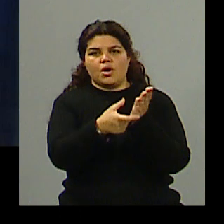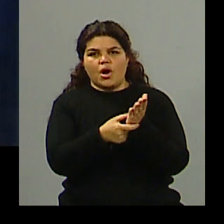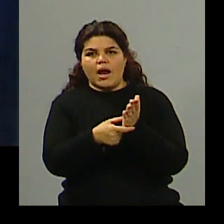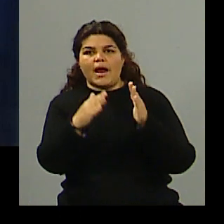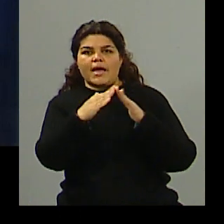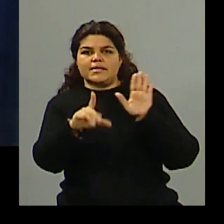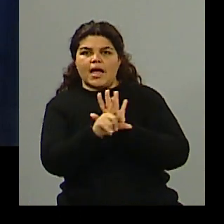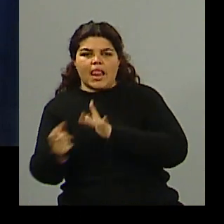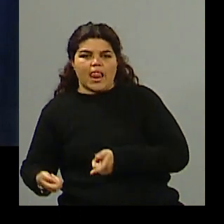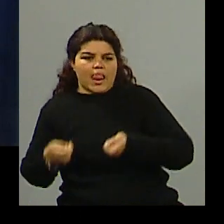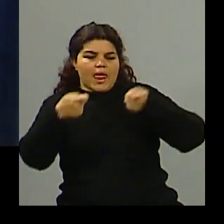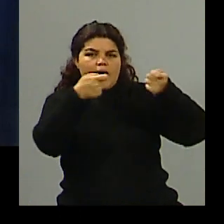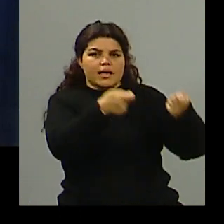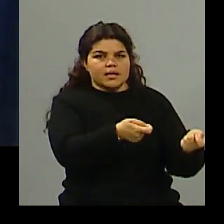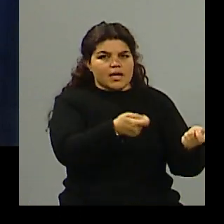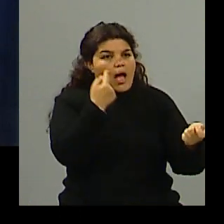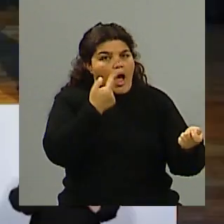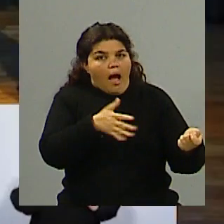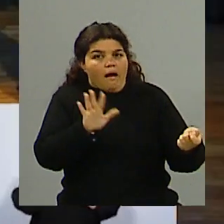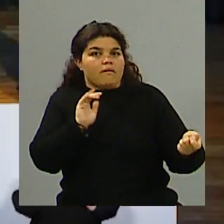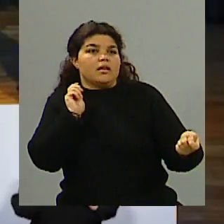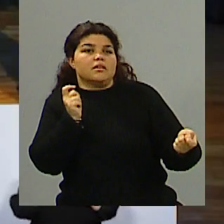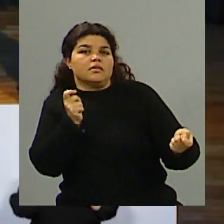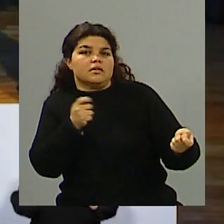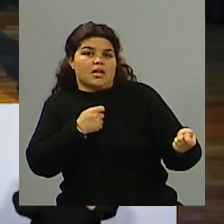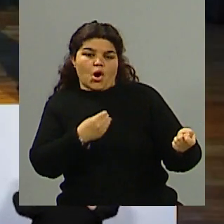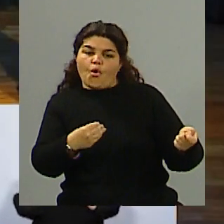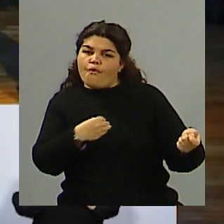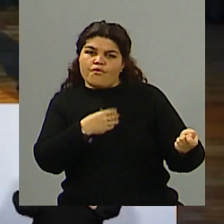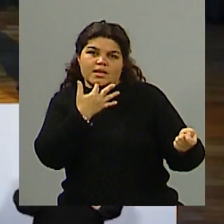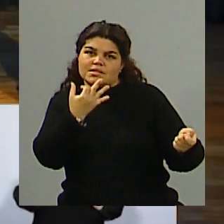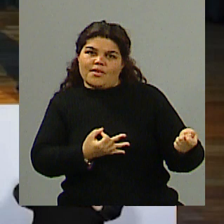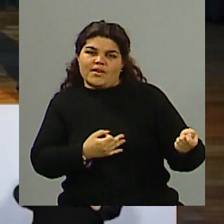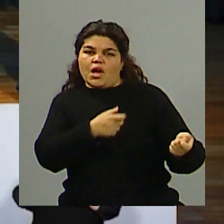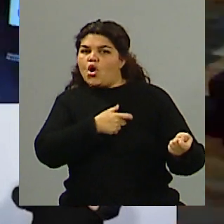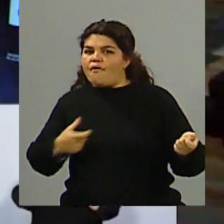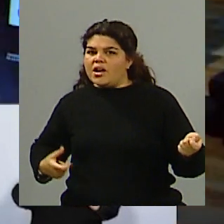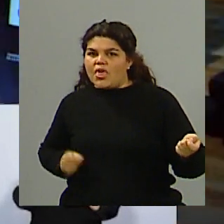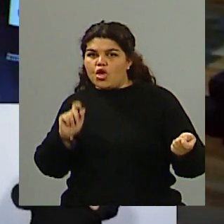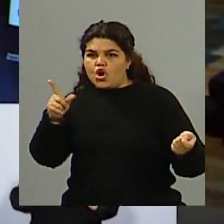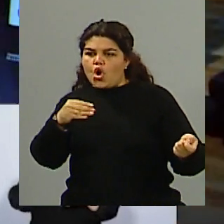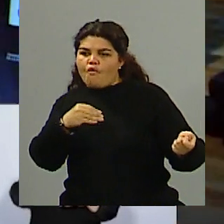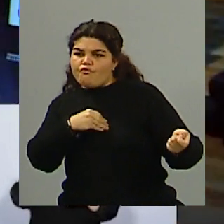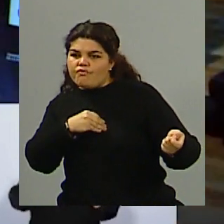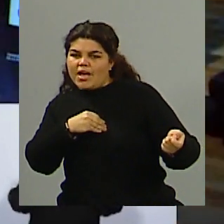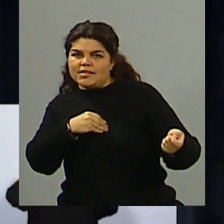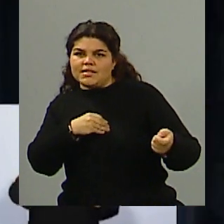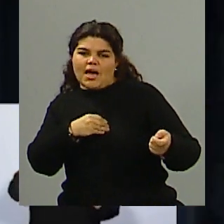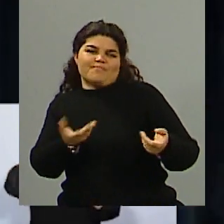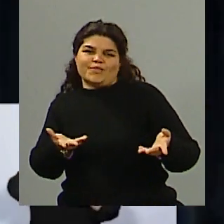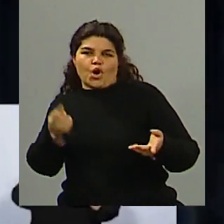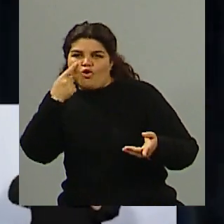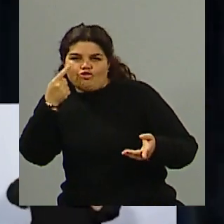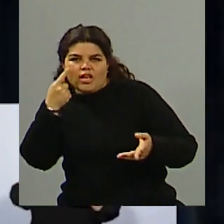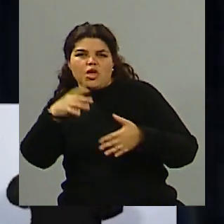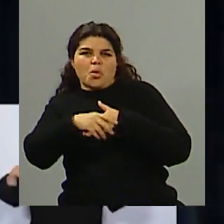ver estos candidatos que suelen ser, obviamente, de la confianza del gobernador de turno, pero esto fue siempre así, no es una cuestión de... tiene